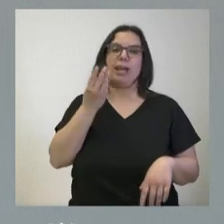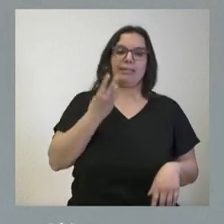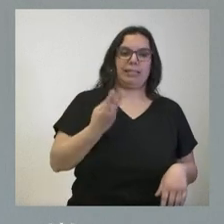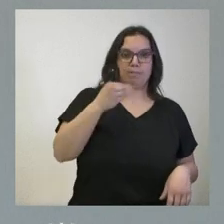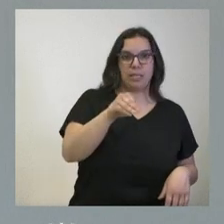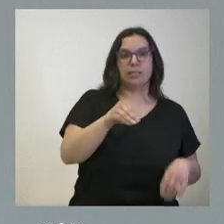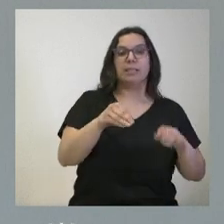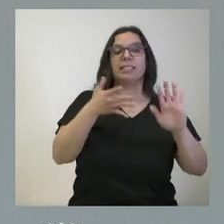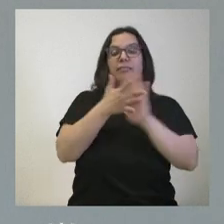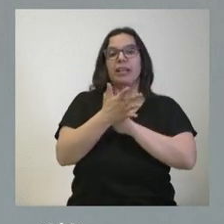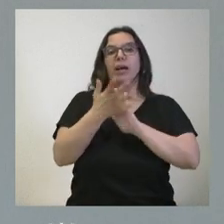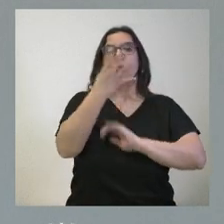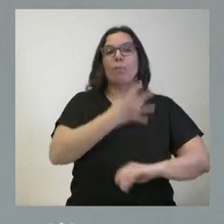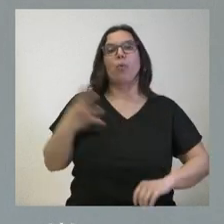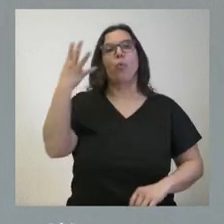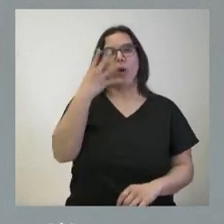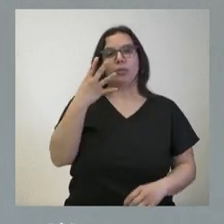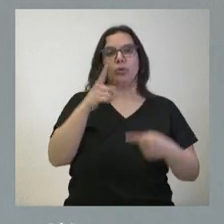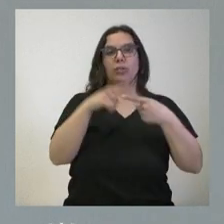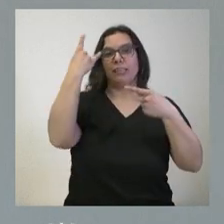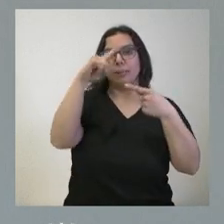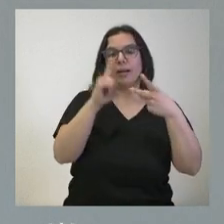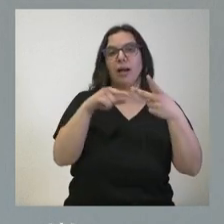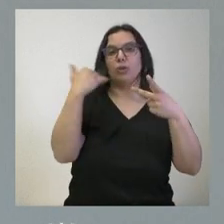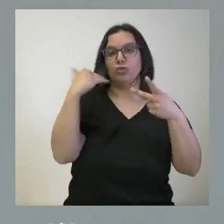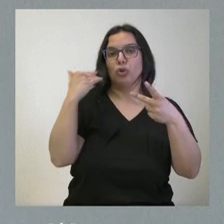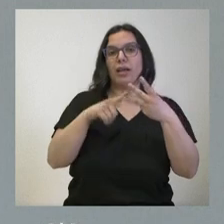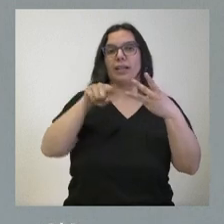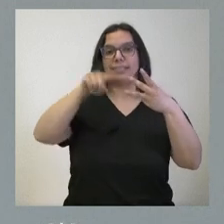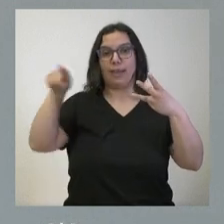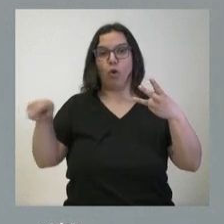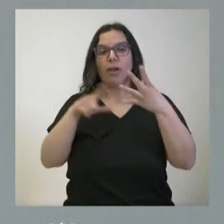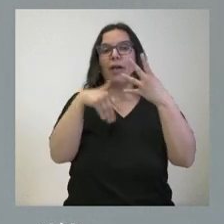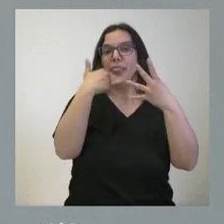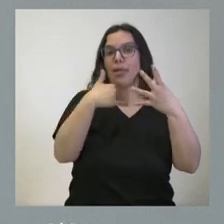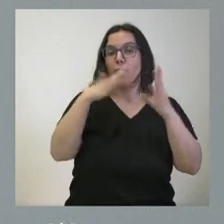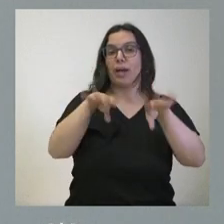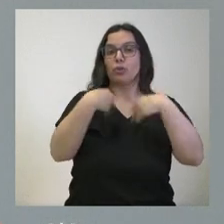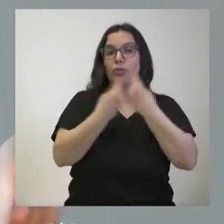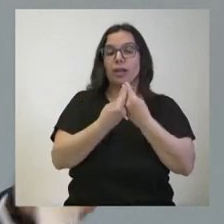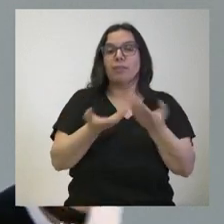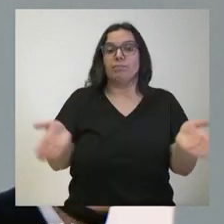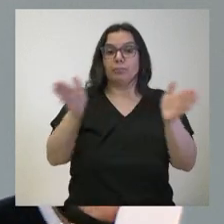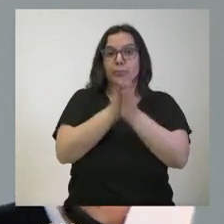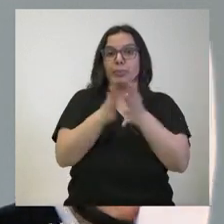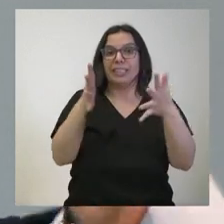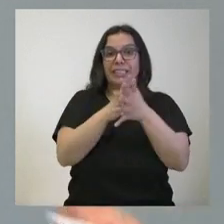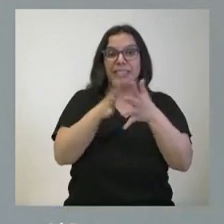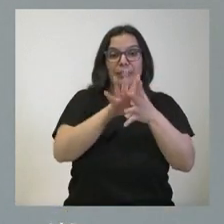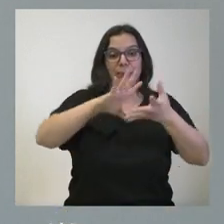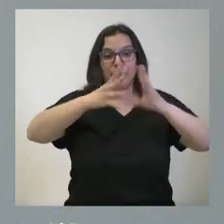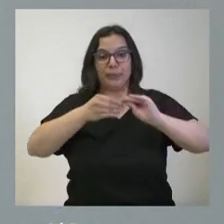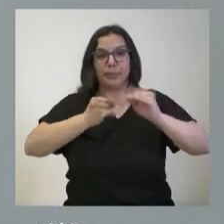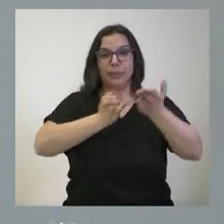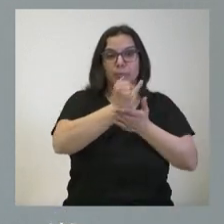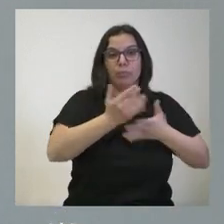que son cuatro provincias, Salamanca, Soria, Segovia y Zamora, por un importe conjunto en infraestructuras agrarias